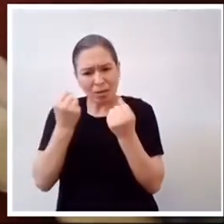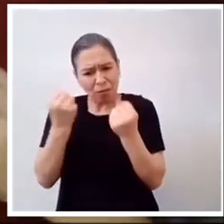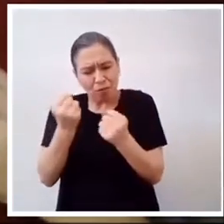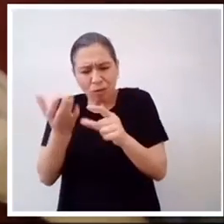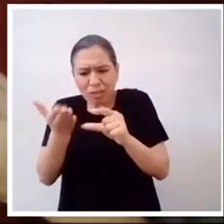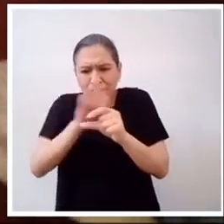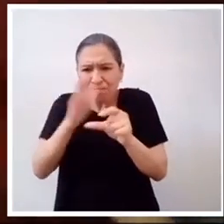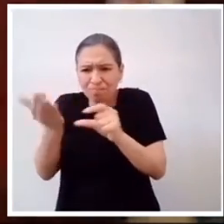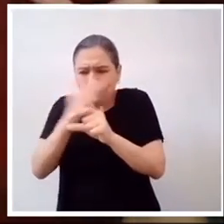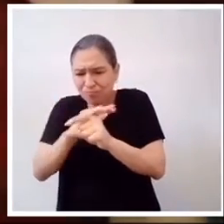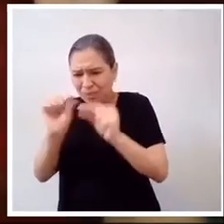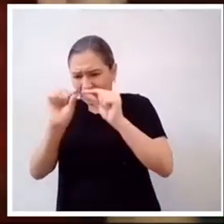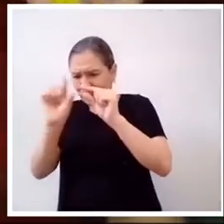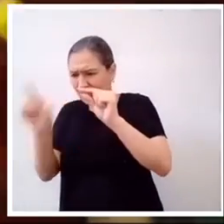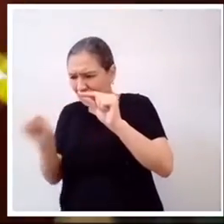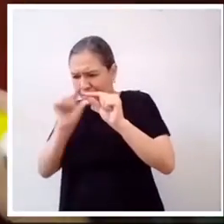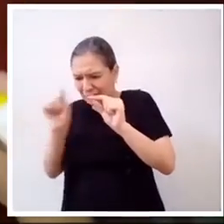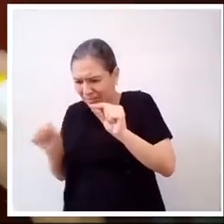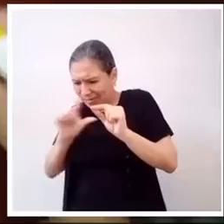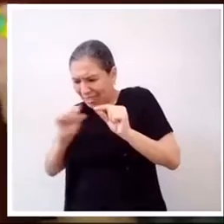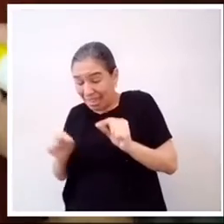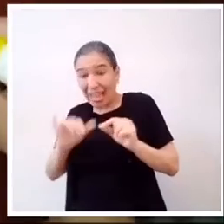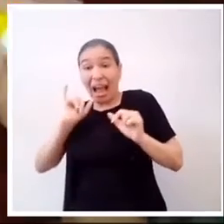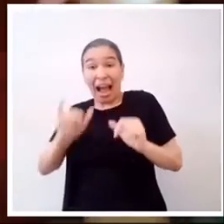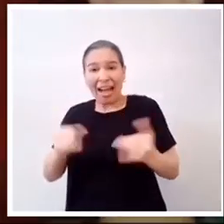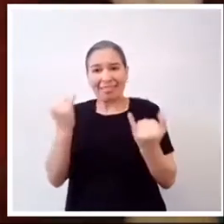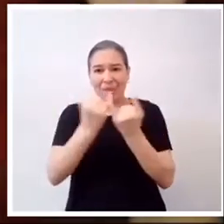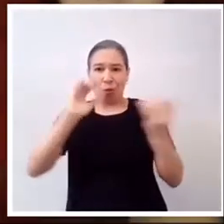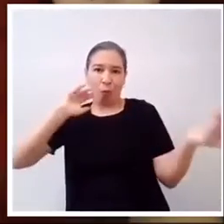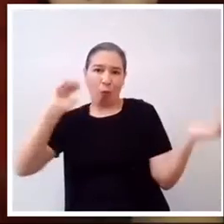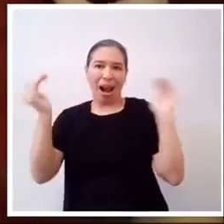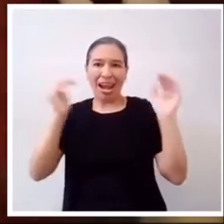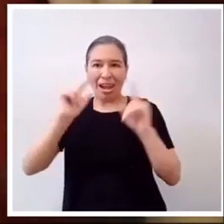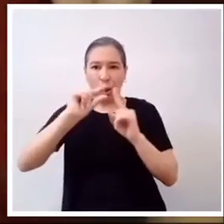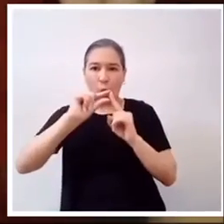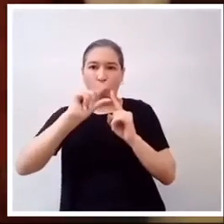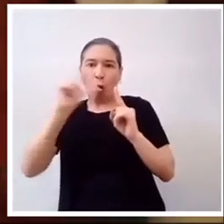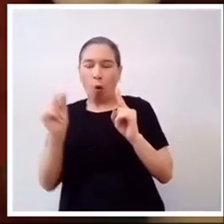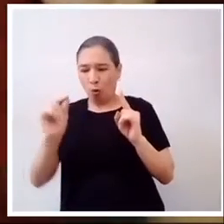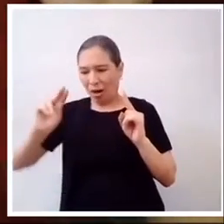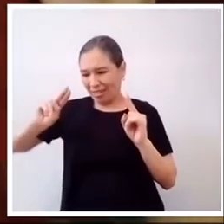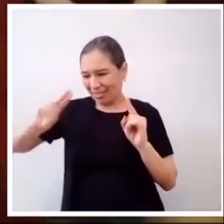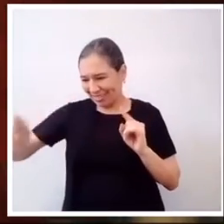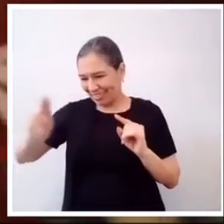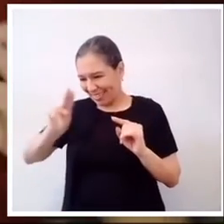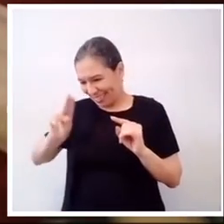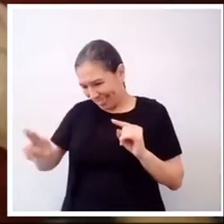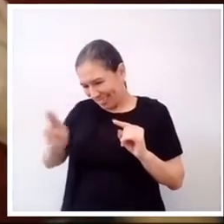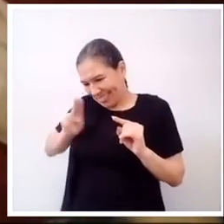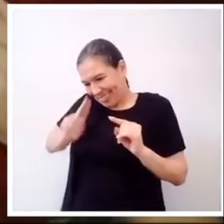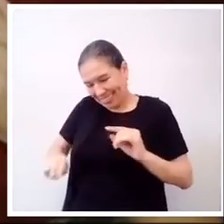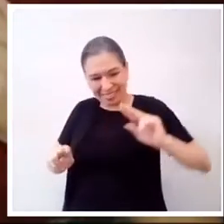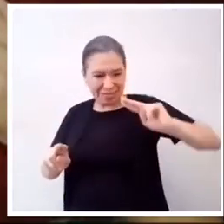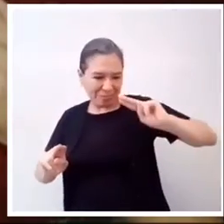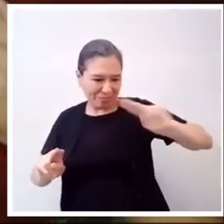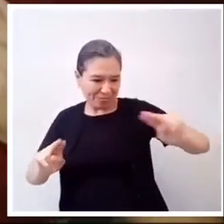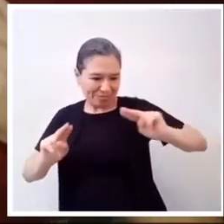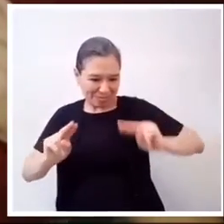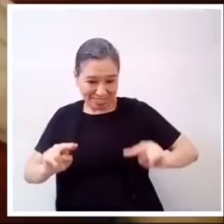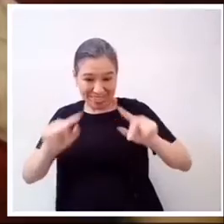que hemos doblado por la mitad, A manera de hojas, tal como lo podemos apreciar,